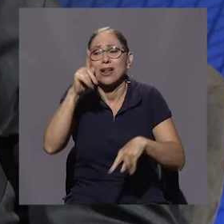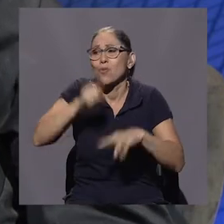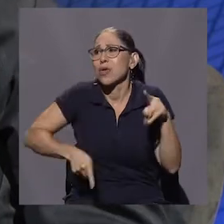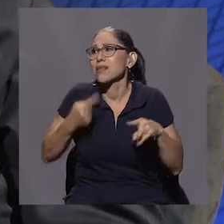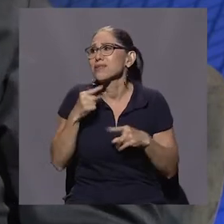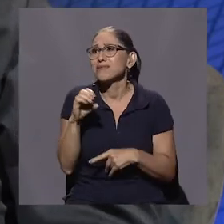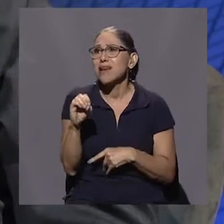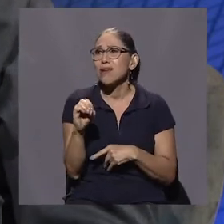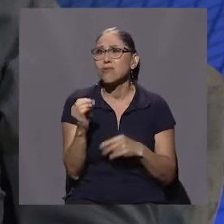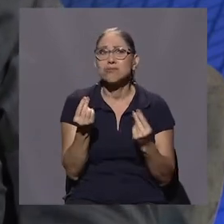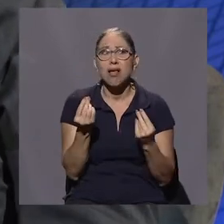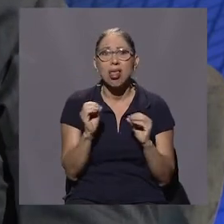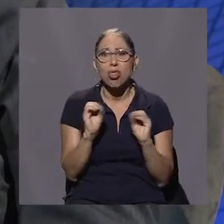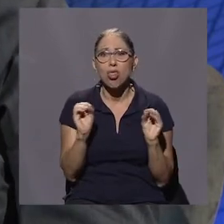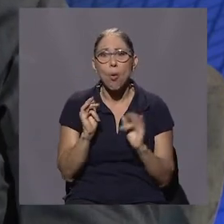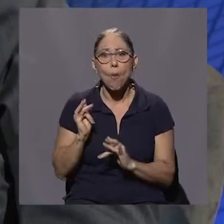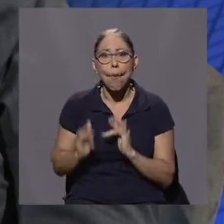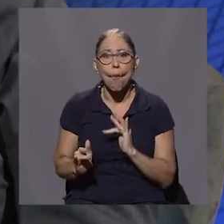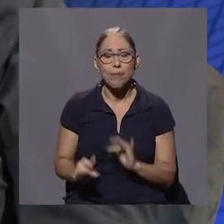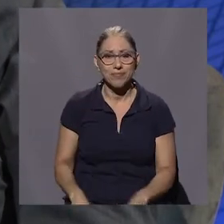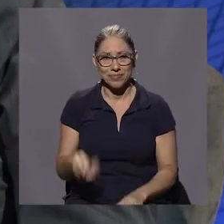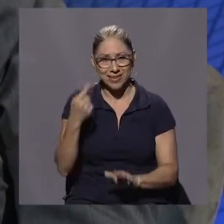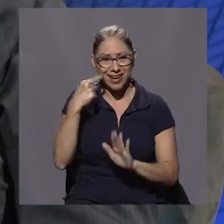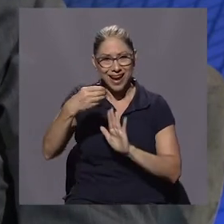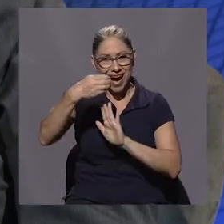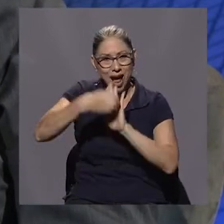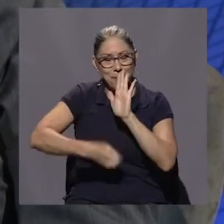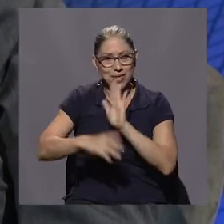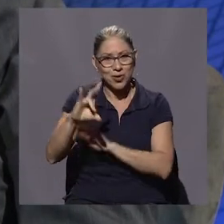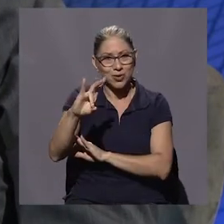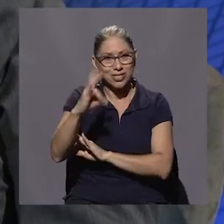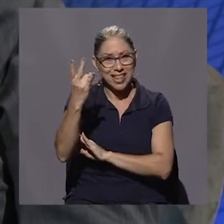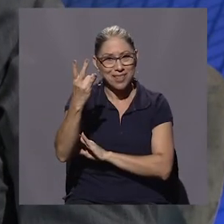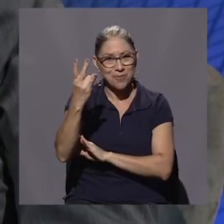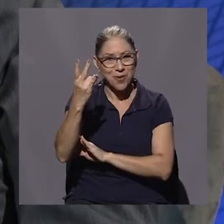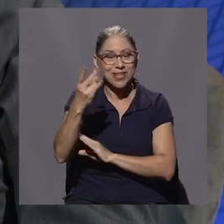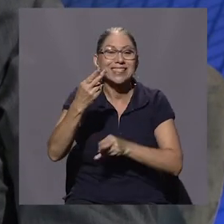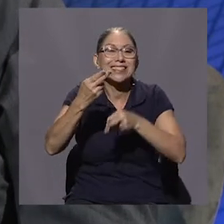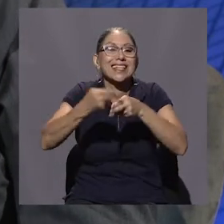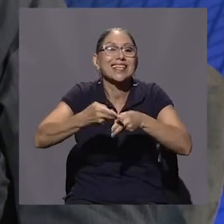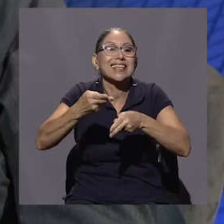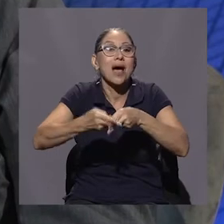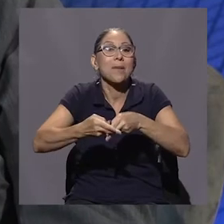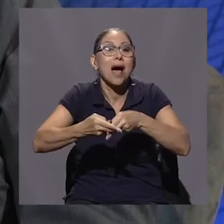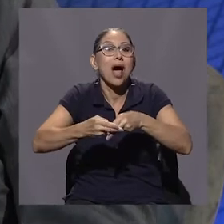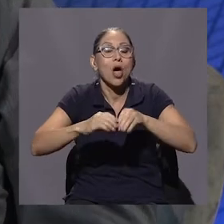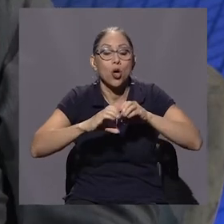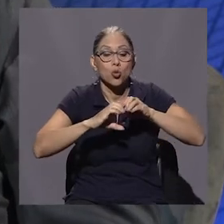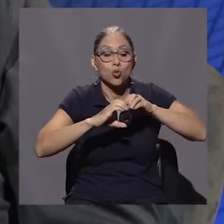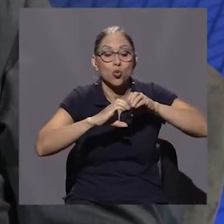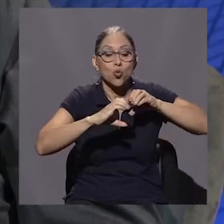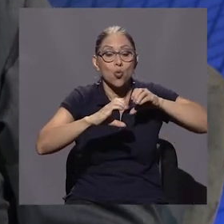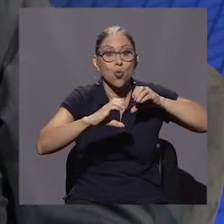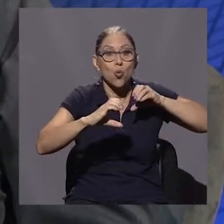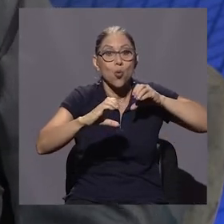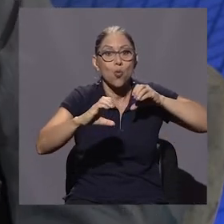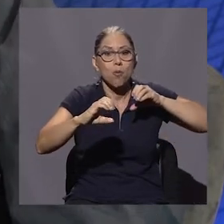el capítulo séptimo del libro se titula La fuga del tubo madre o evasores de lujo.